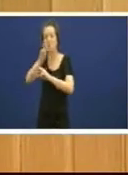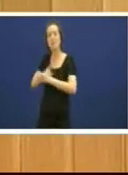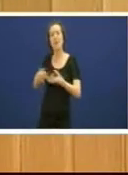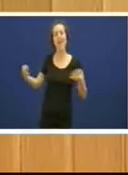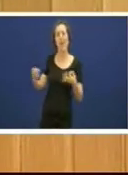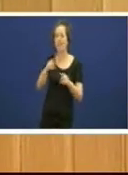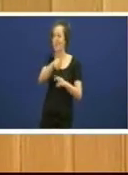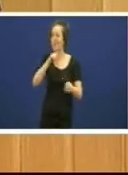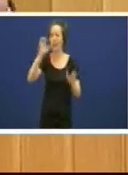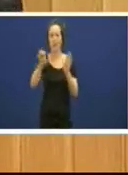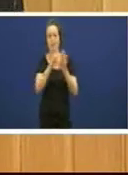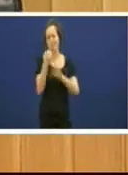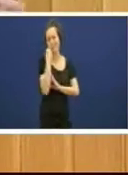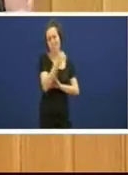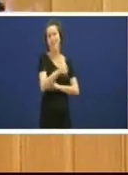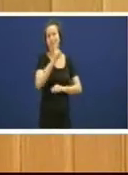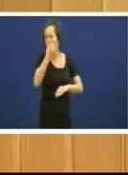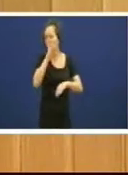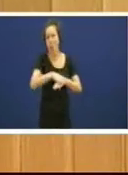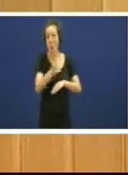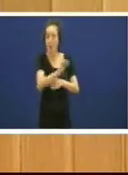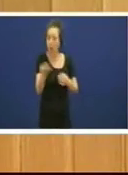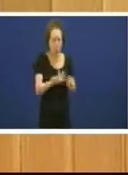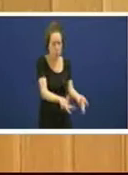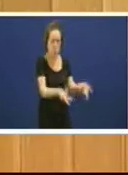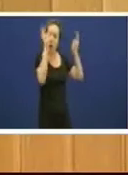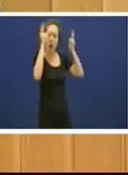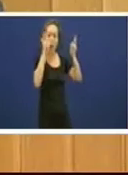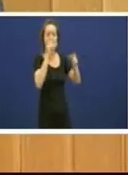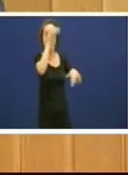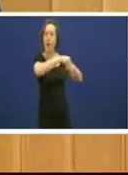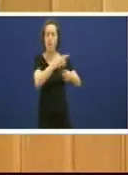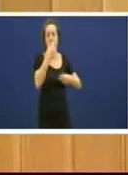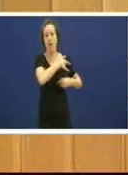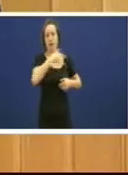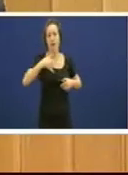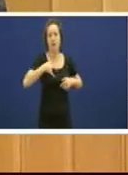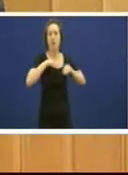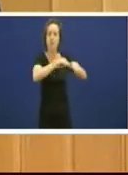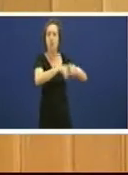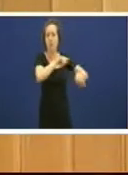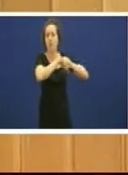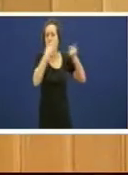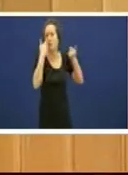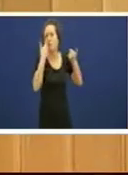inconstitucional e que había que deixar as caixas que tomaran as súas decisións profesionalmente todo iso é o que pasou pero o resultado final